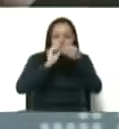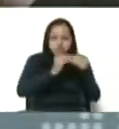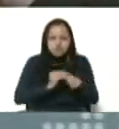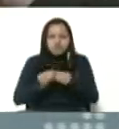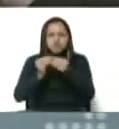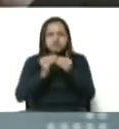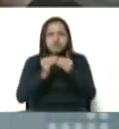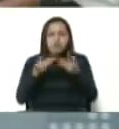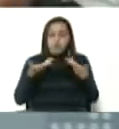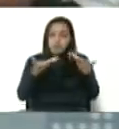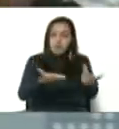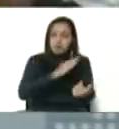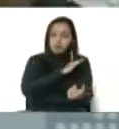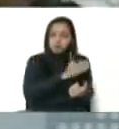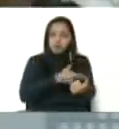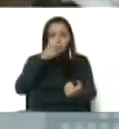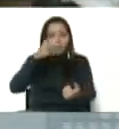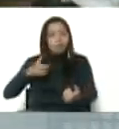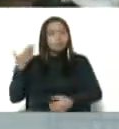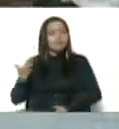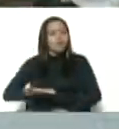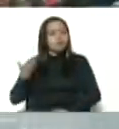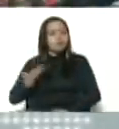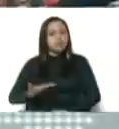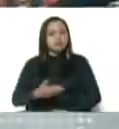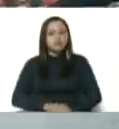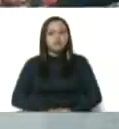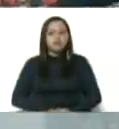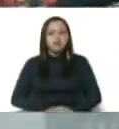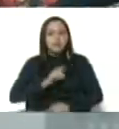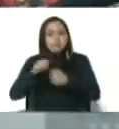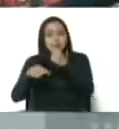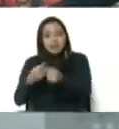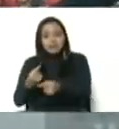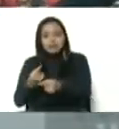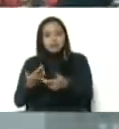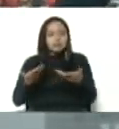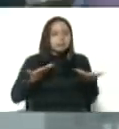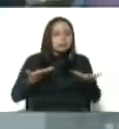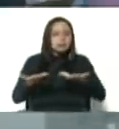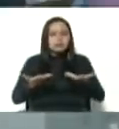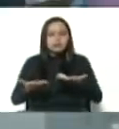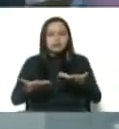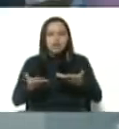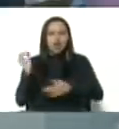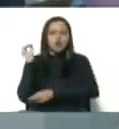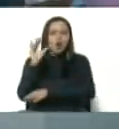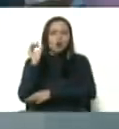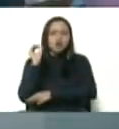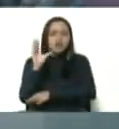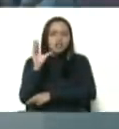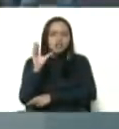empoderarlo. Es muy importante. Mañana tenemos el Congreso